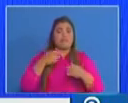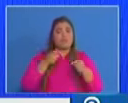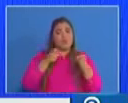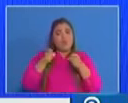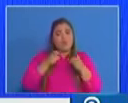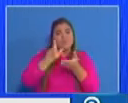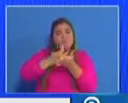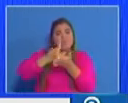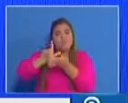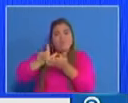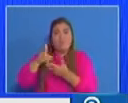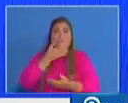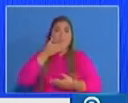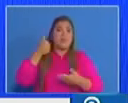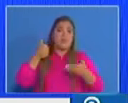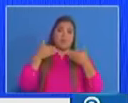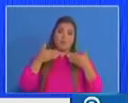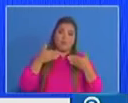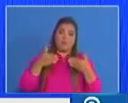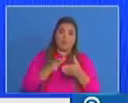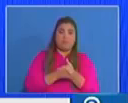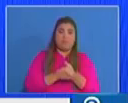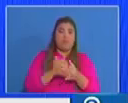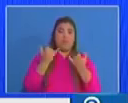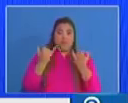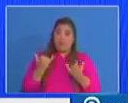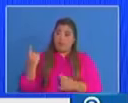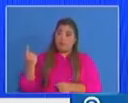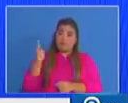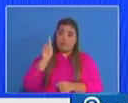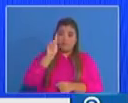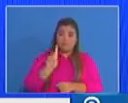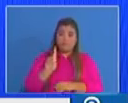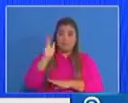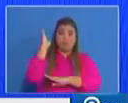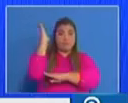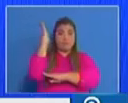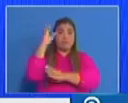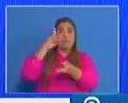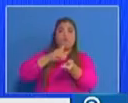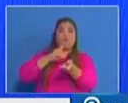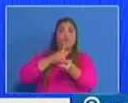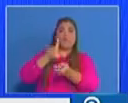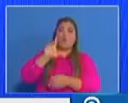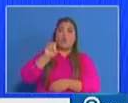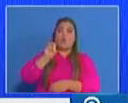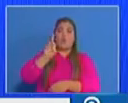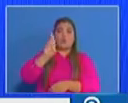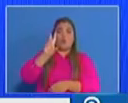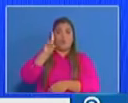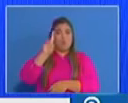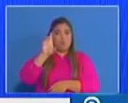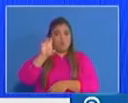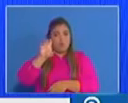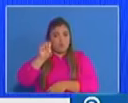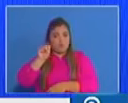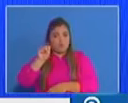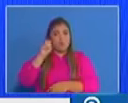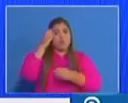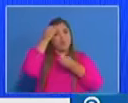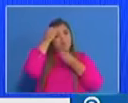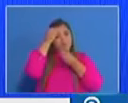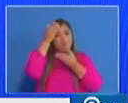la doctora Lourdes Moreno, directora nacional de epidemiología, pueda presentarles detalle el comportamiento